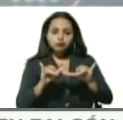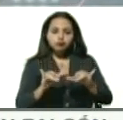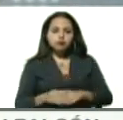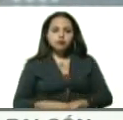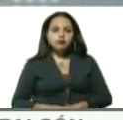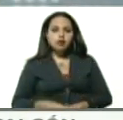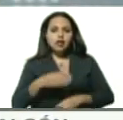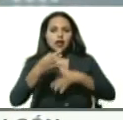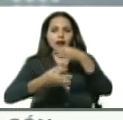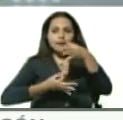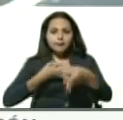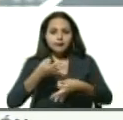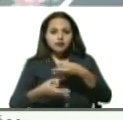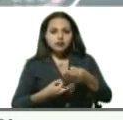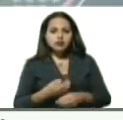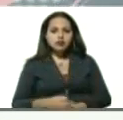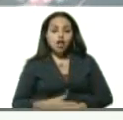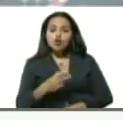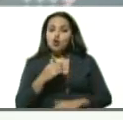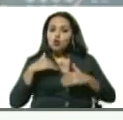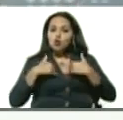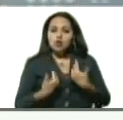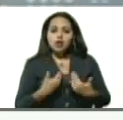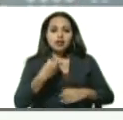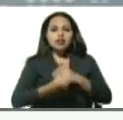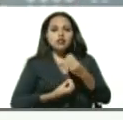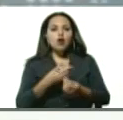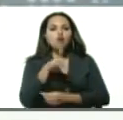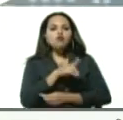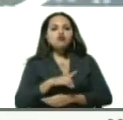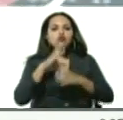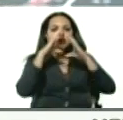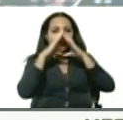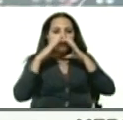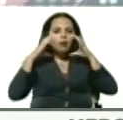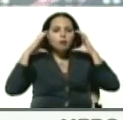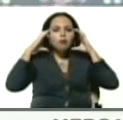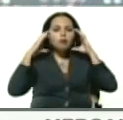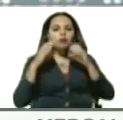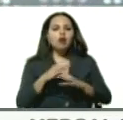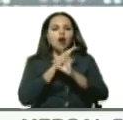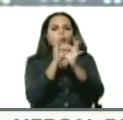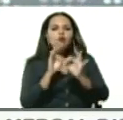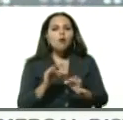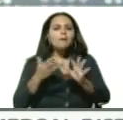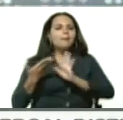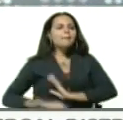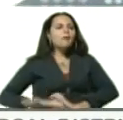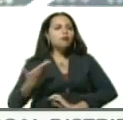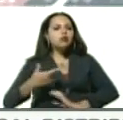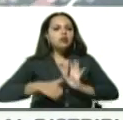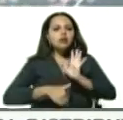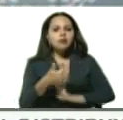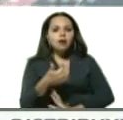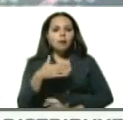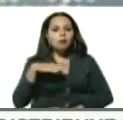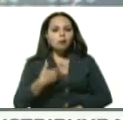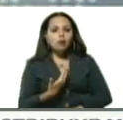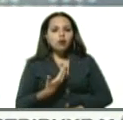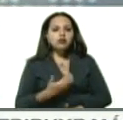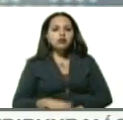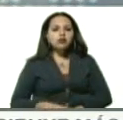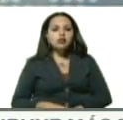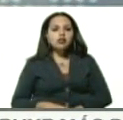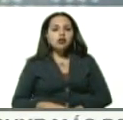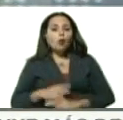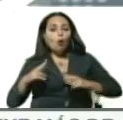no nos cansaremos de hacerlo, del uso de tapabocas como herramienta fundamental para evitar el contagio